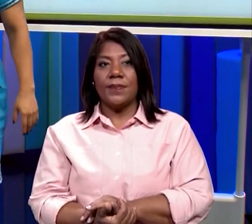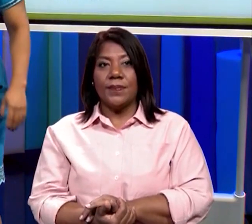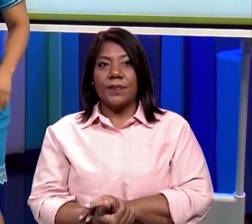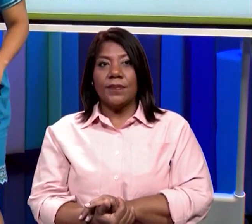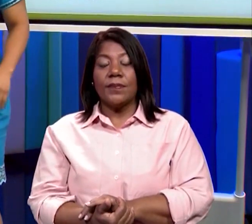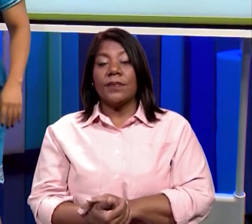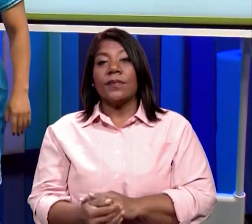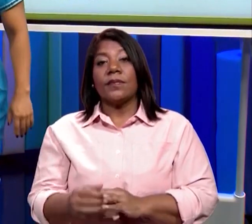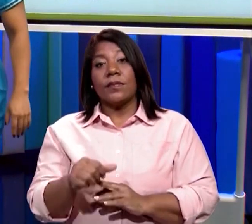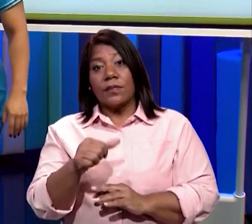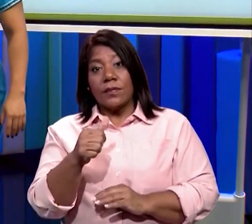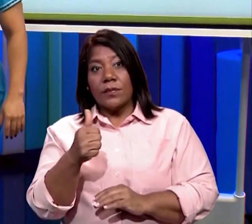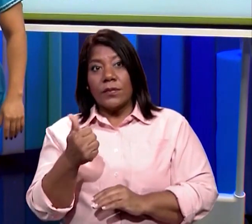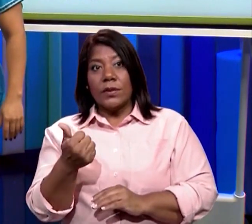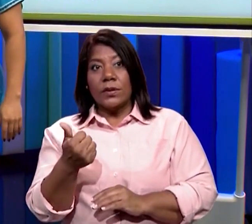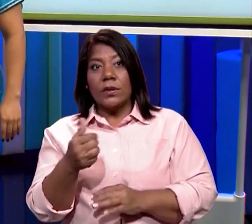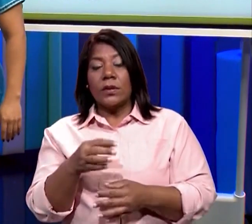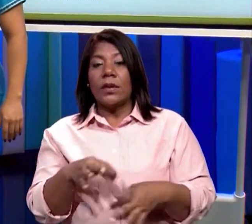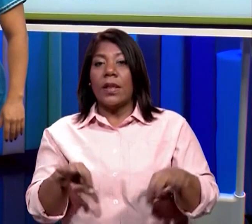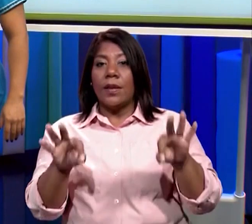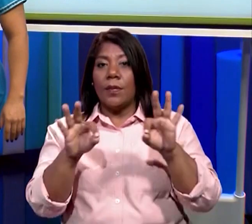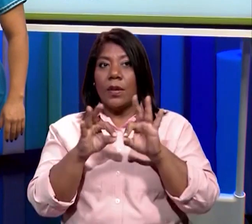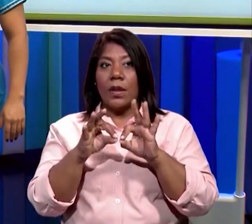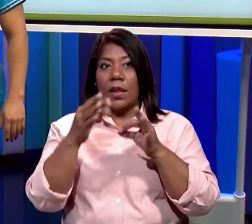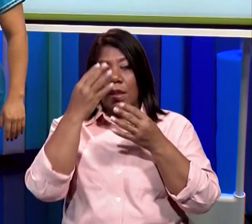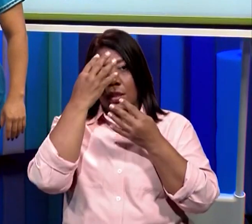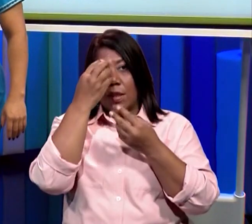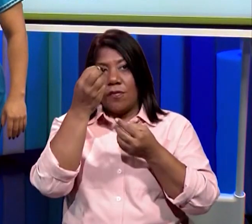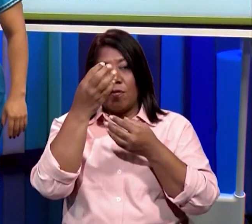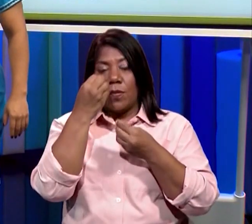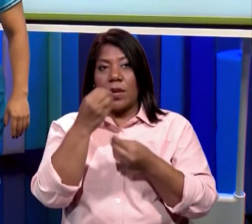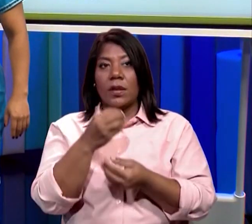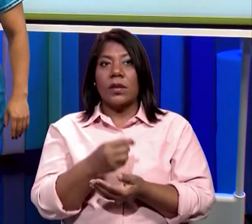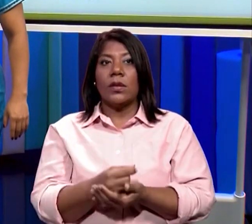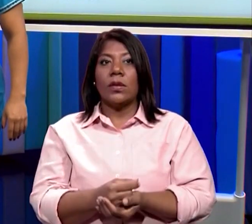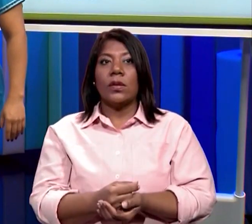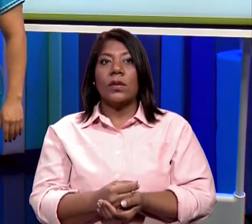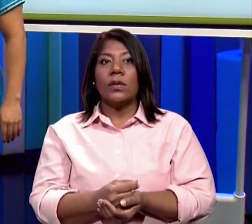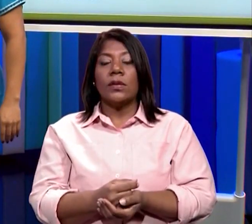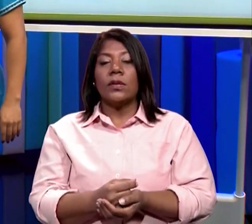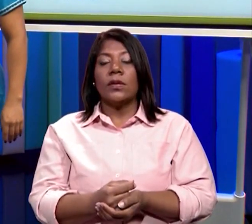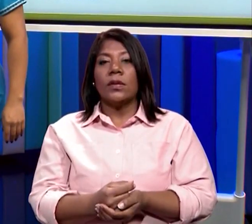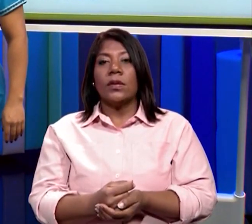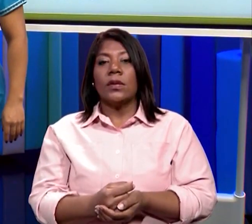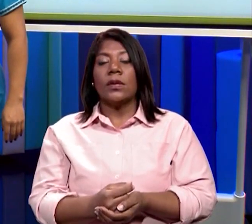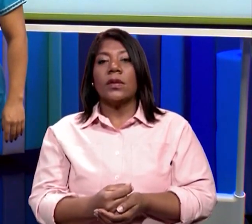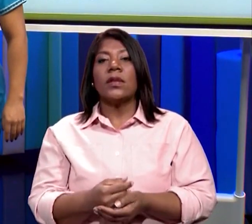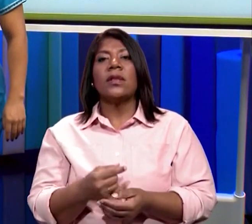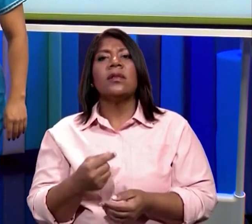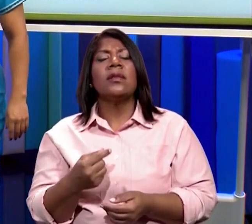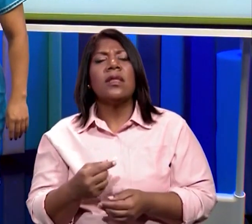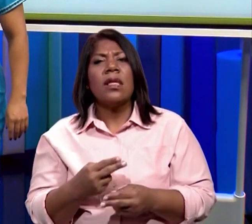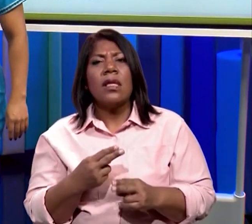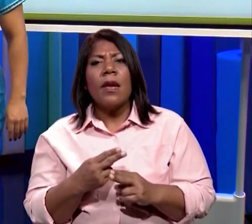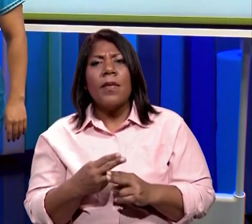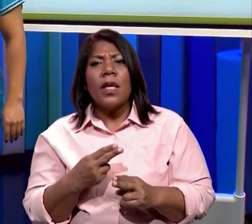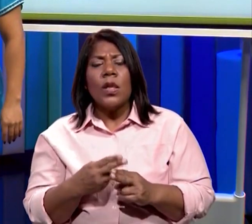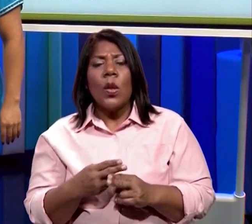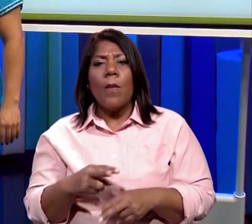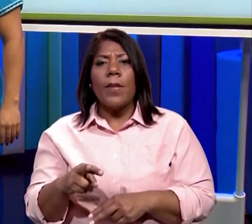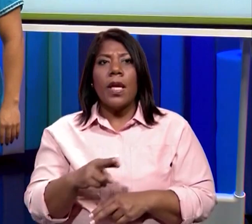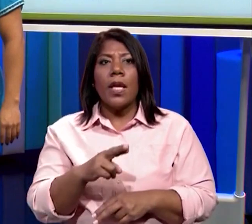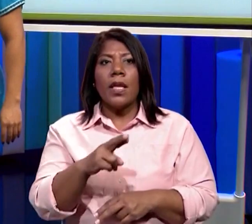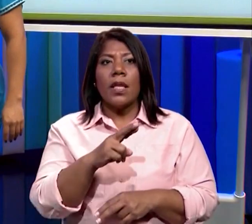Tenemos otra importante. A ver, lo llamó el río Lagartos. ¿Quién sería ese?